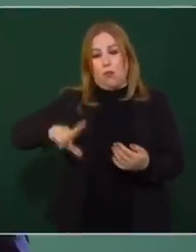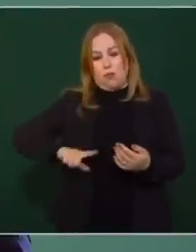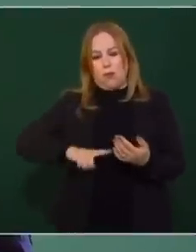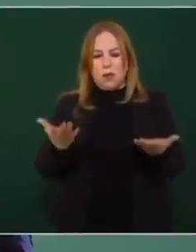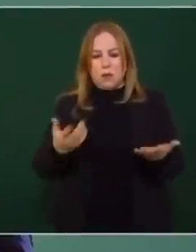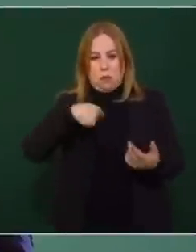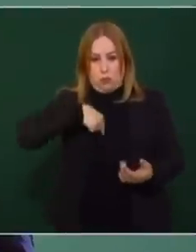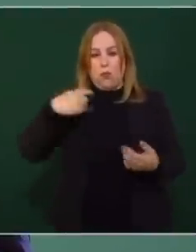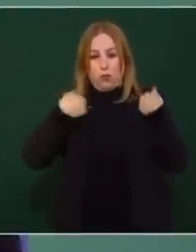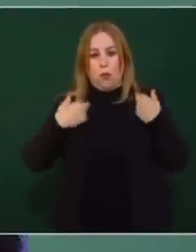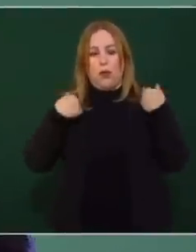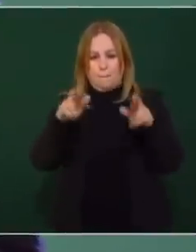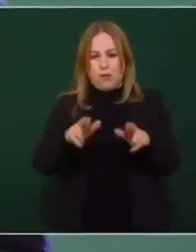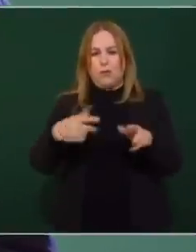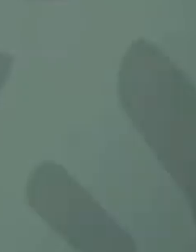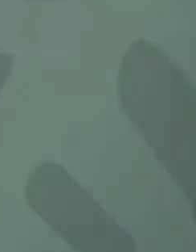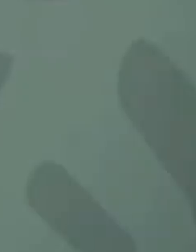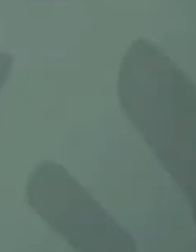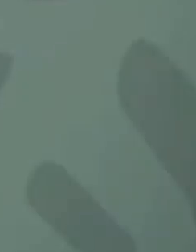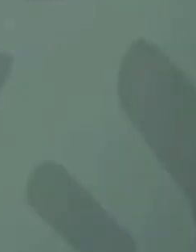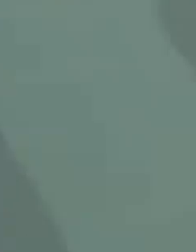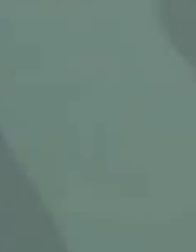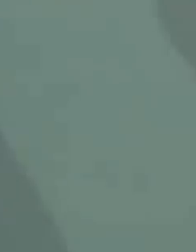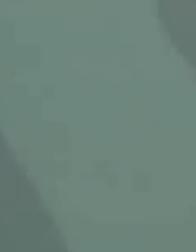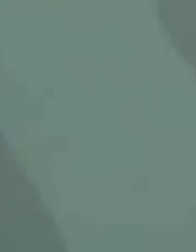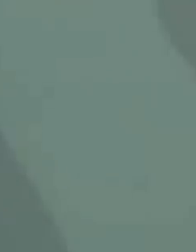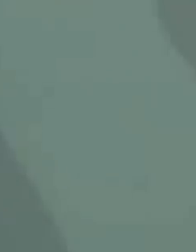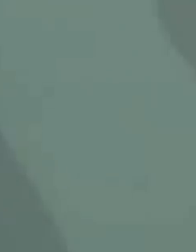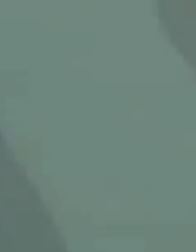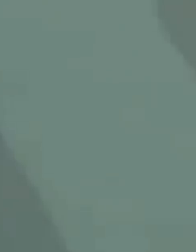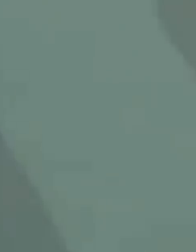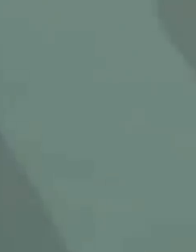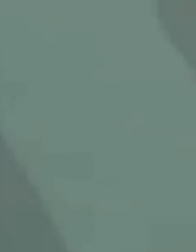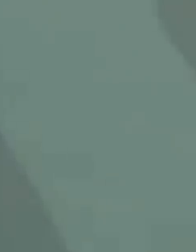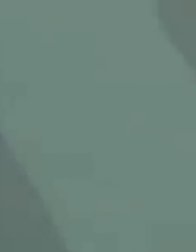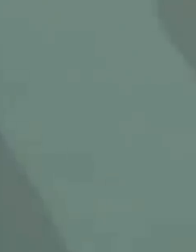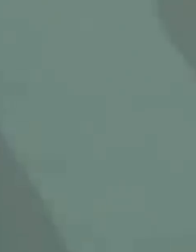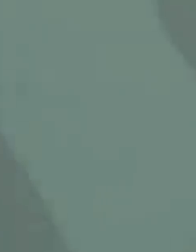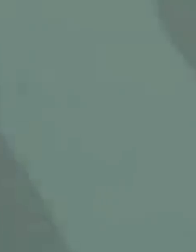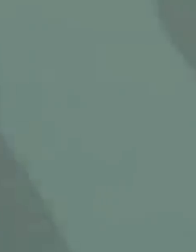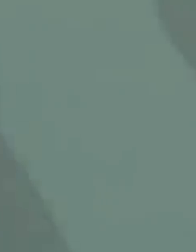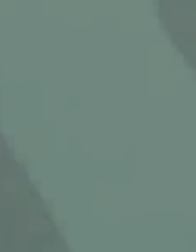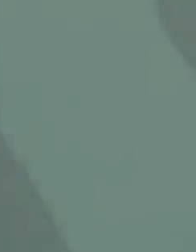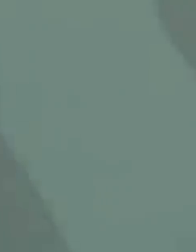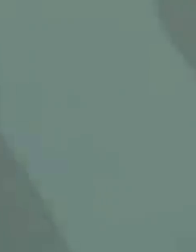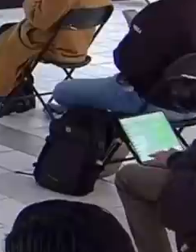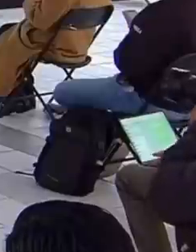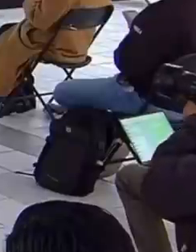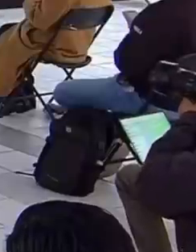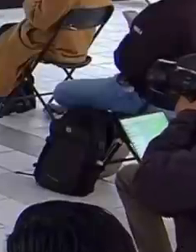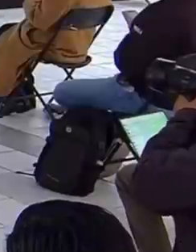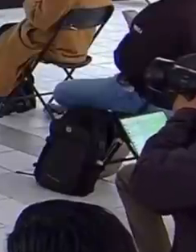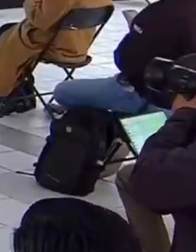me llena de orgullo. Por lo que él representa, o por lo que representamos, si él